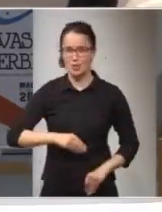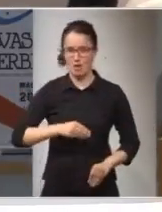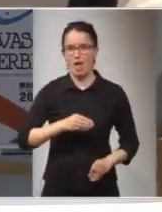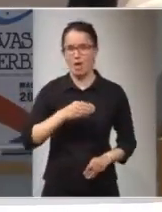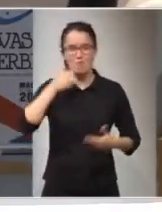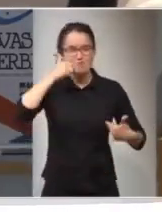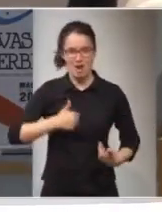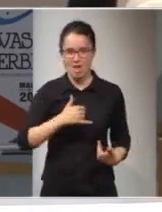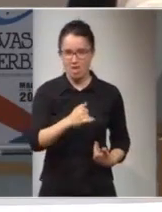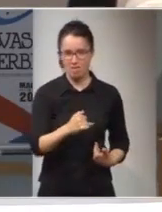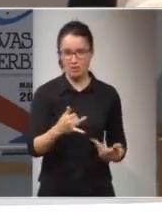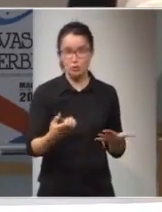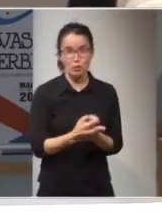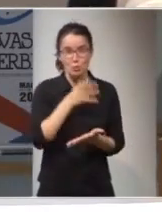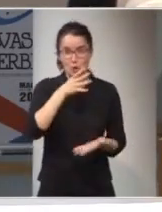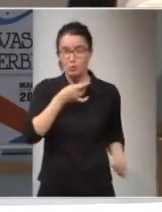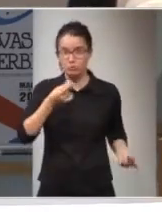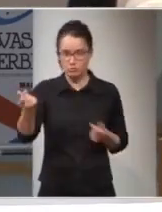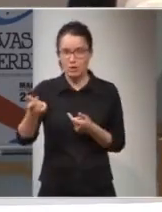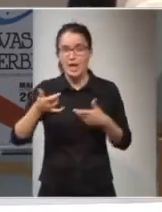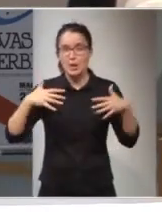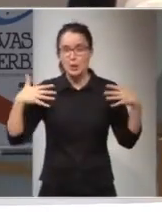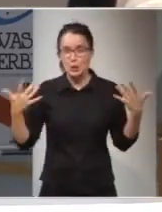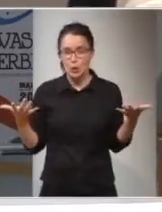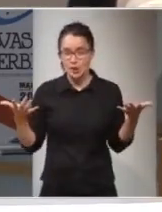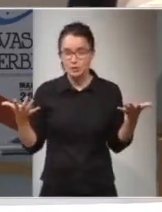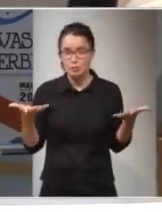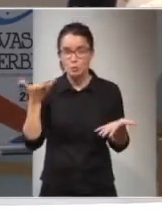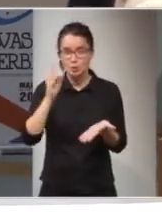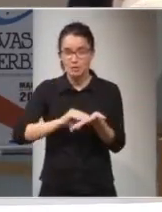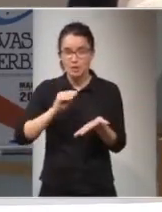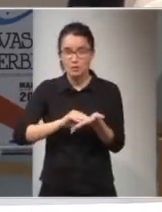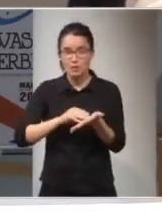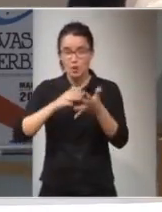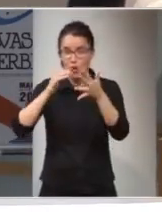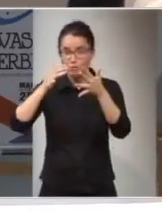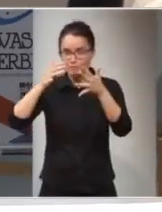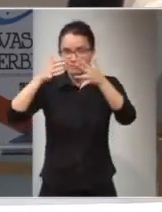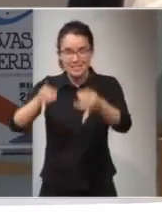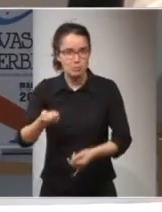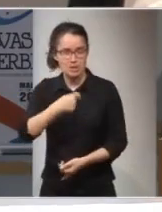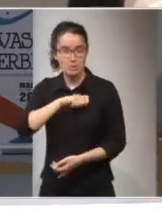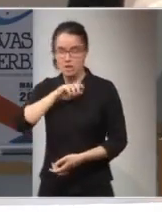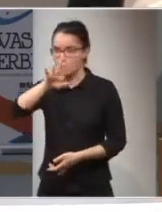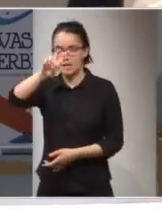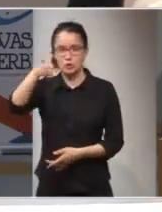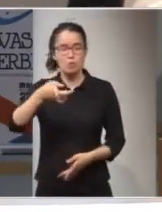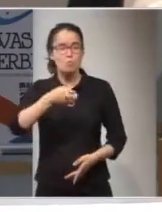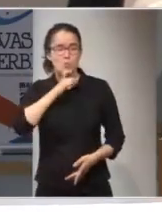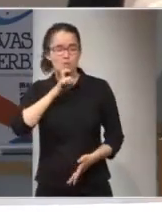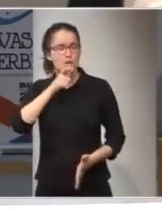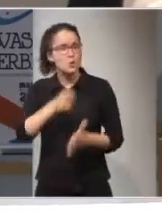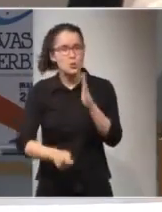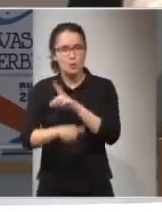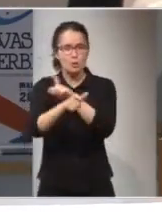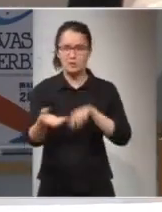de emigrar. Por lo tanto, muchas veces cuando llegamos aquí es difícil y es duro cuando la gente